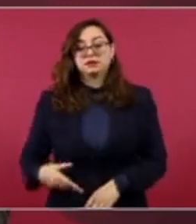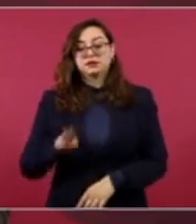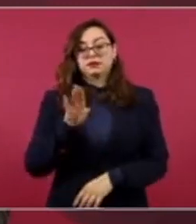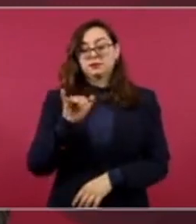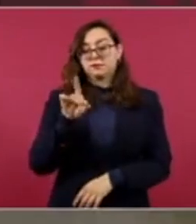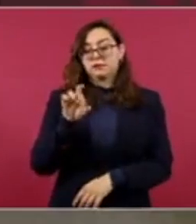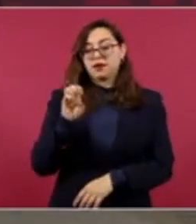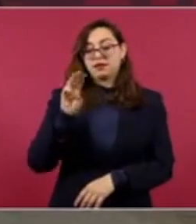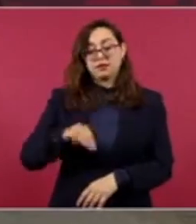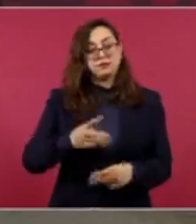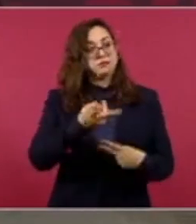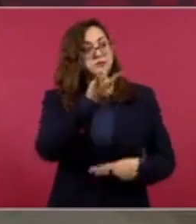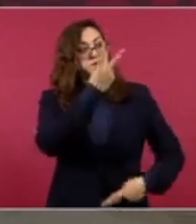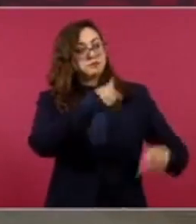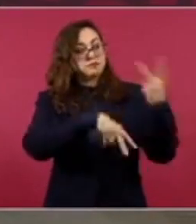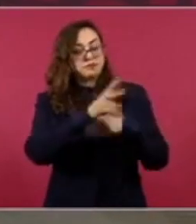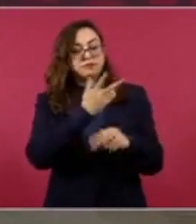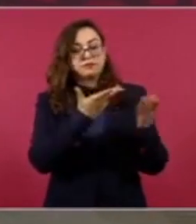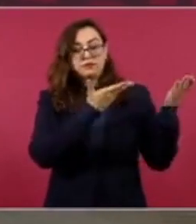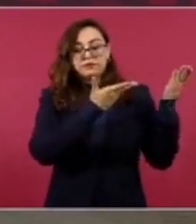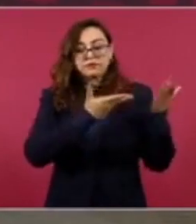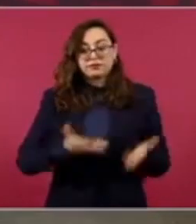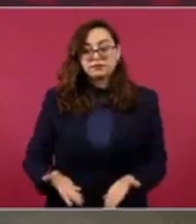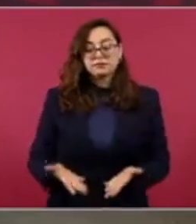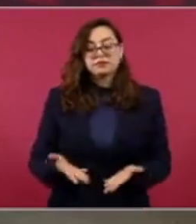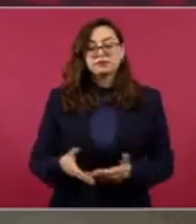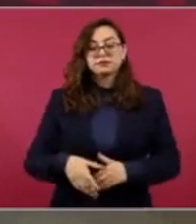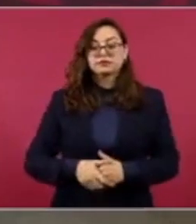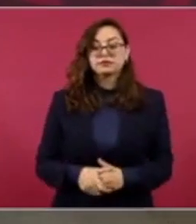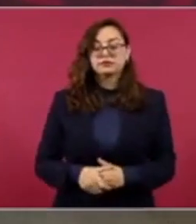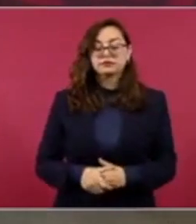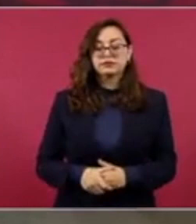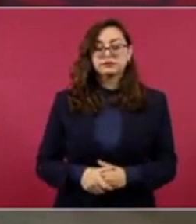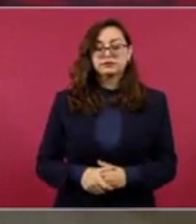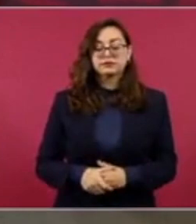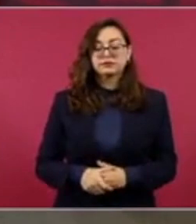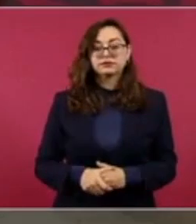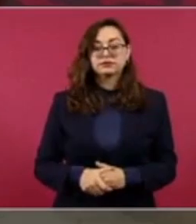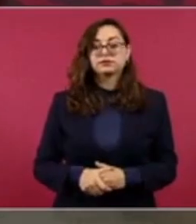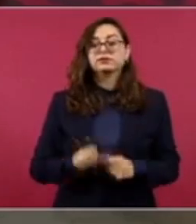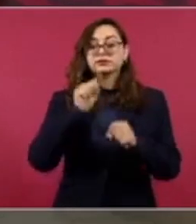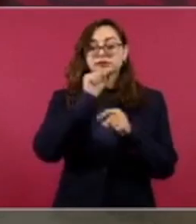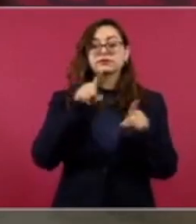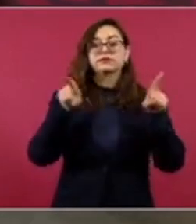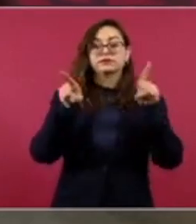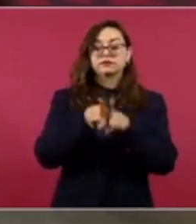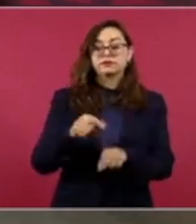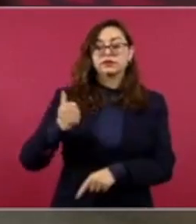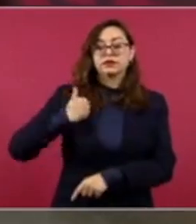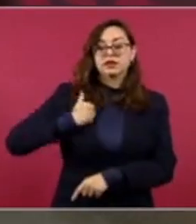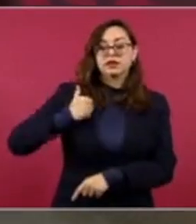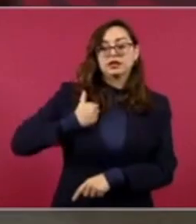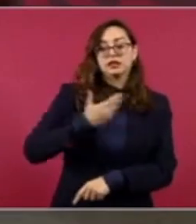vamos a recibir al presidente Biden y al primer ministro Trudeau.